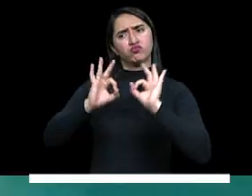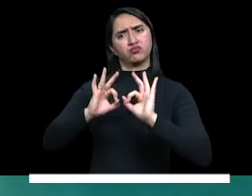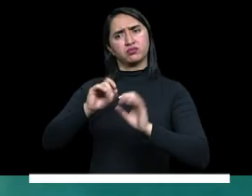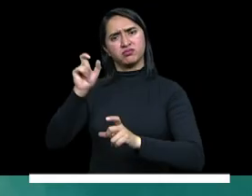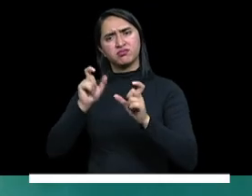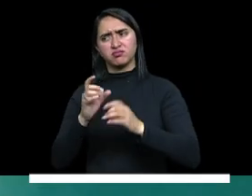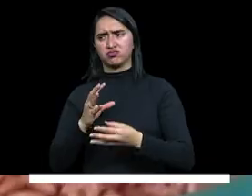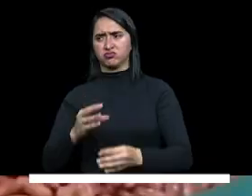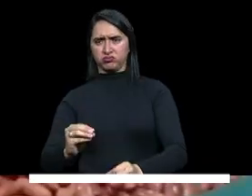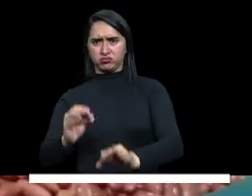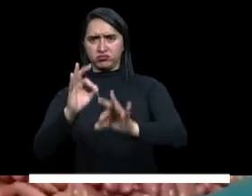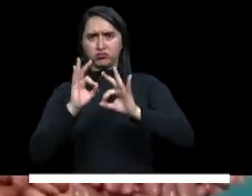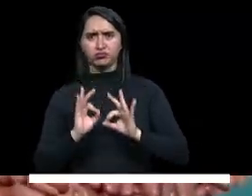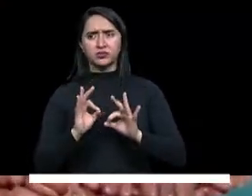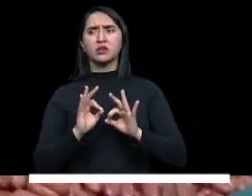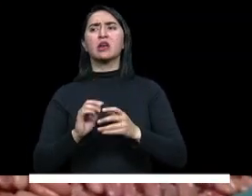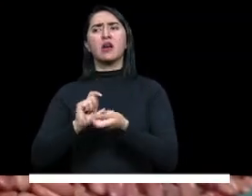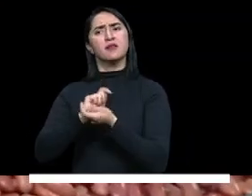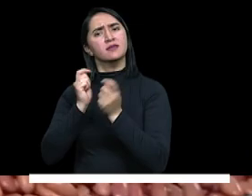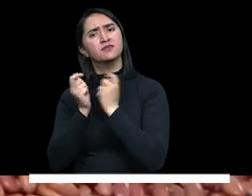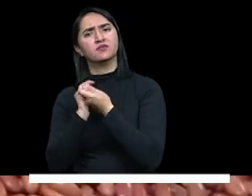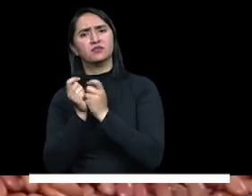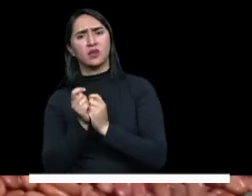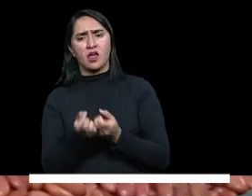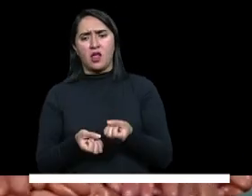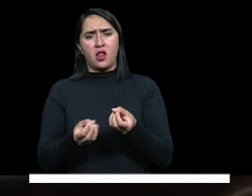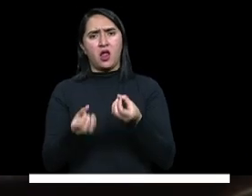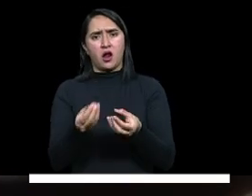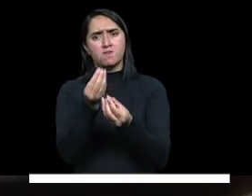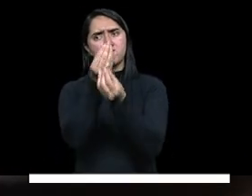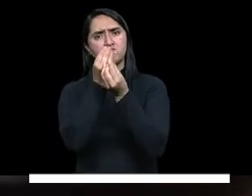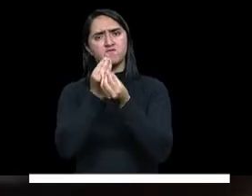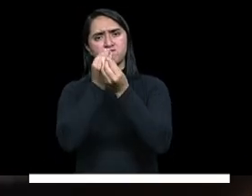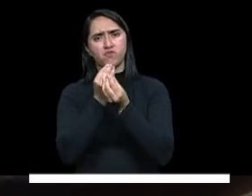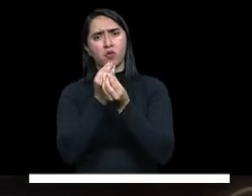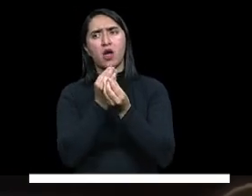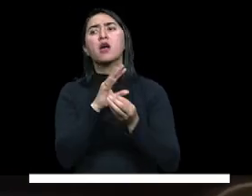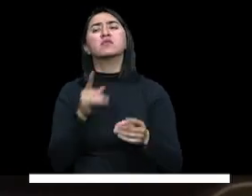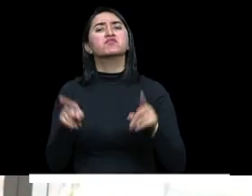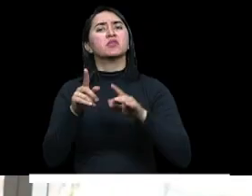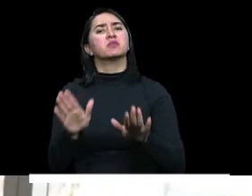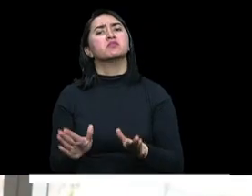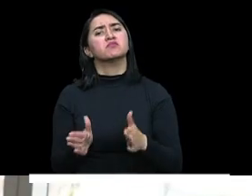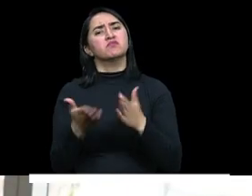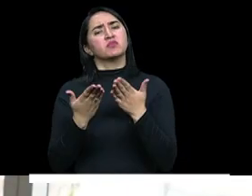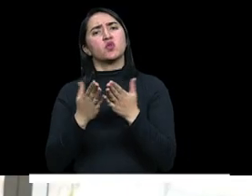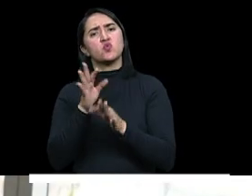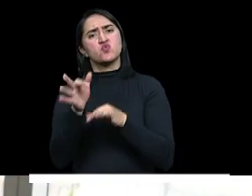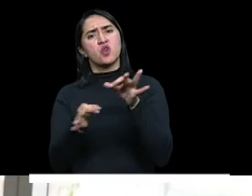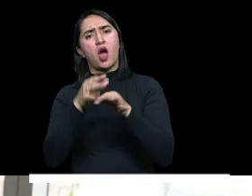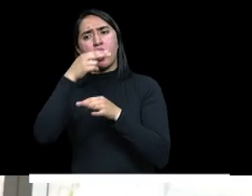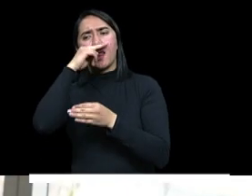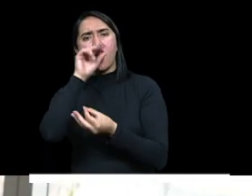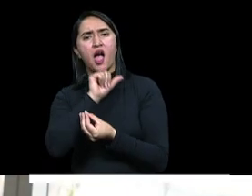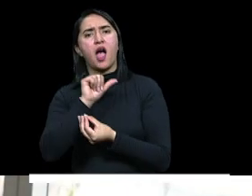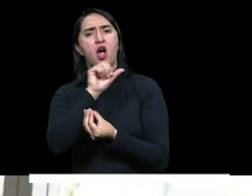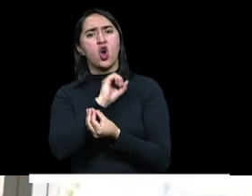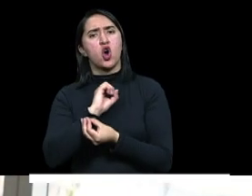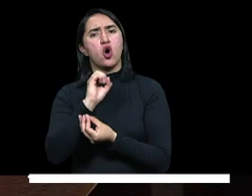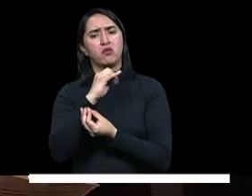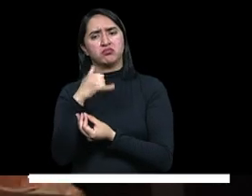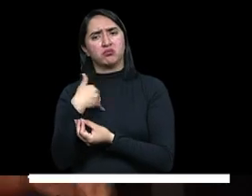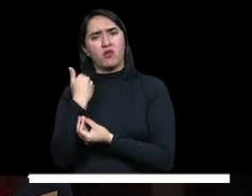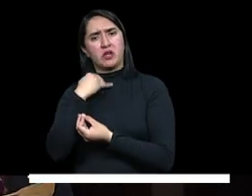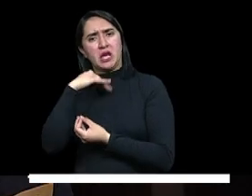territorio, del programa, mayor transparencia en la entrega de los alimentos y seguramente un mejor cuidado de nuestros niños, niñas, adolescentes y